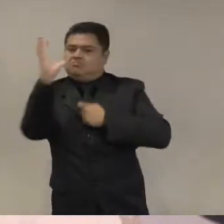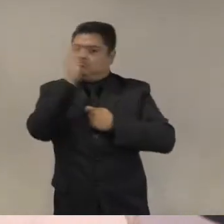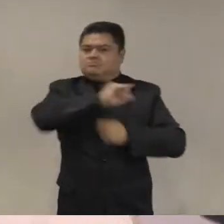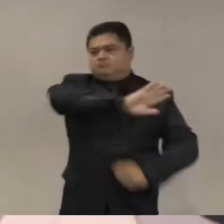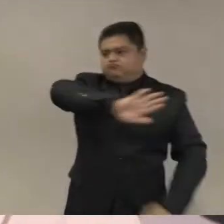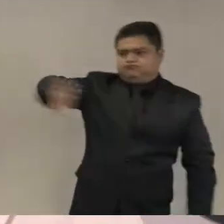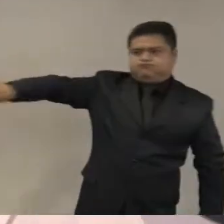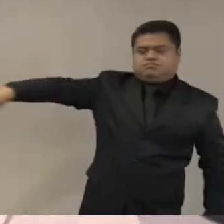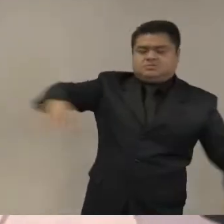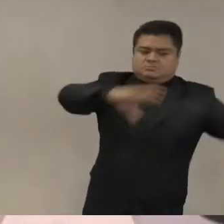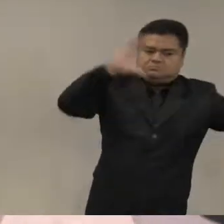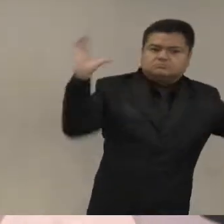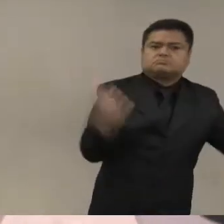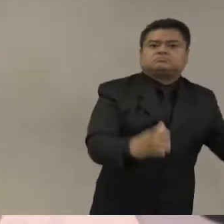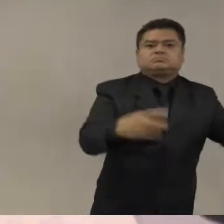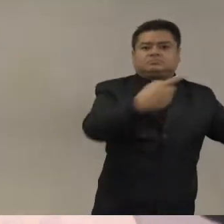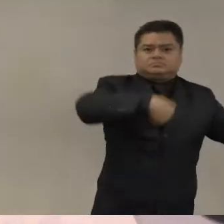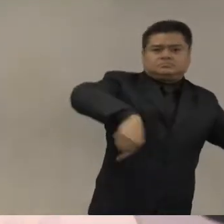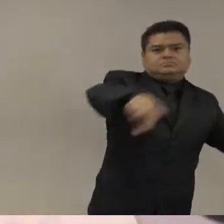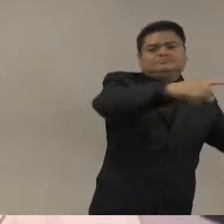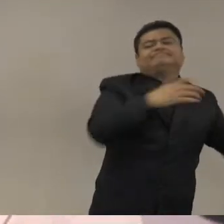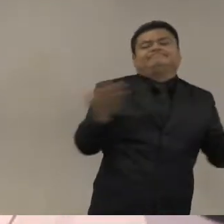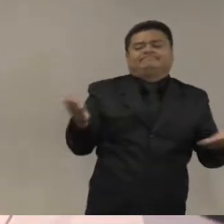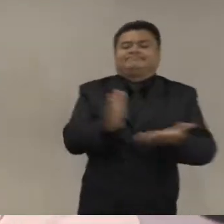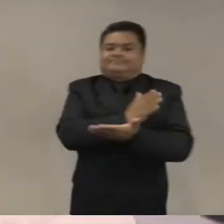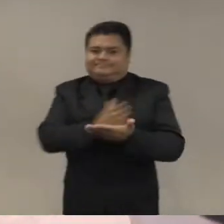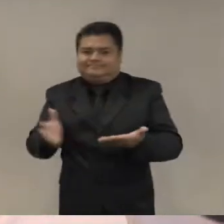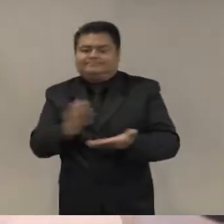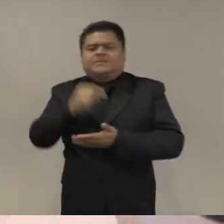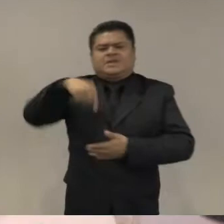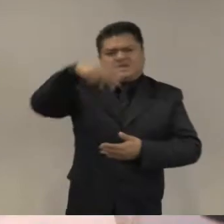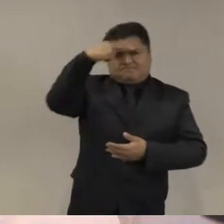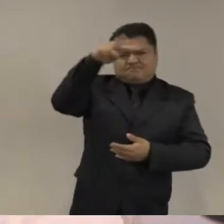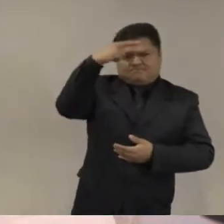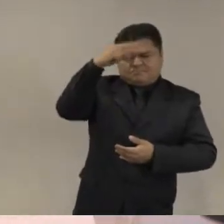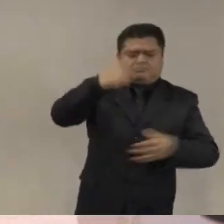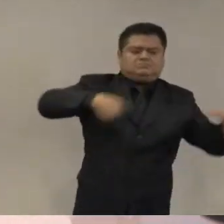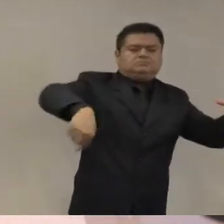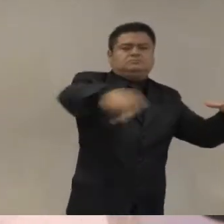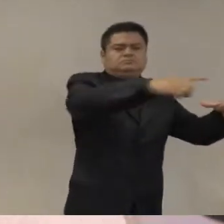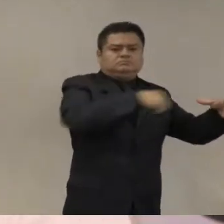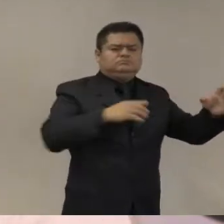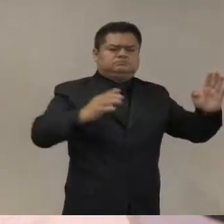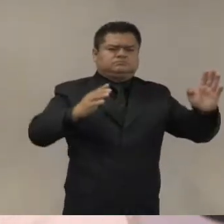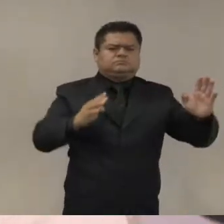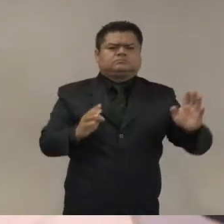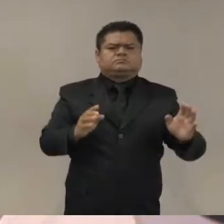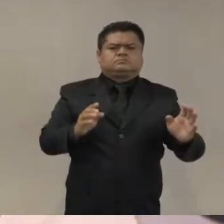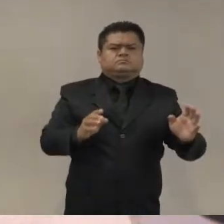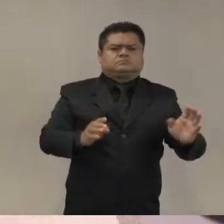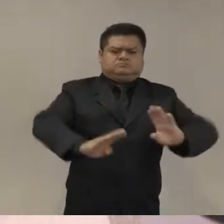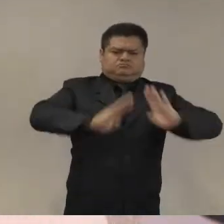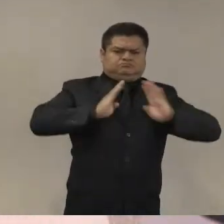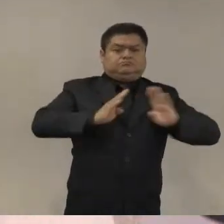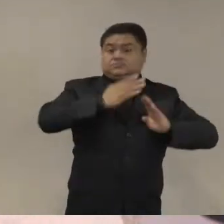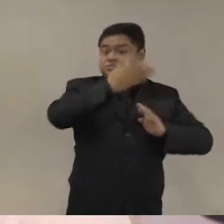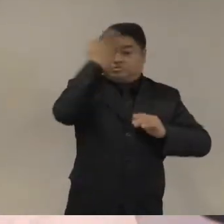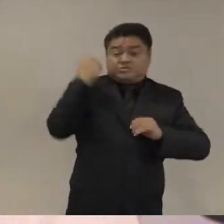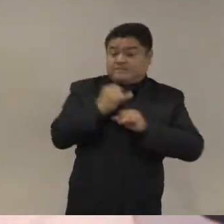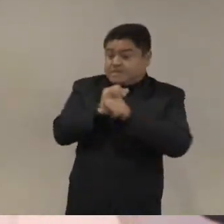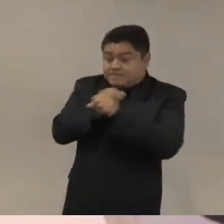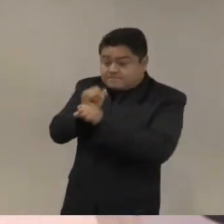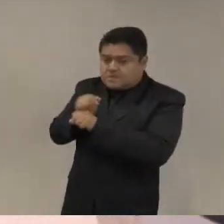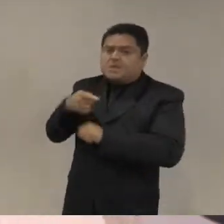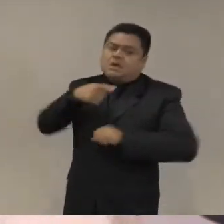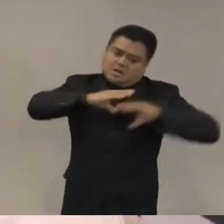a veces existe como este debate de pues si los militares no saben cómo investigar delitos enseñemosle cómo investigar delitos si no hay que usar la